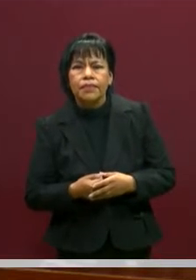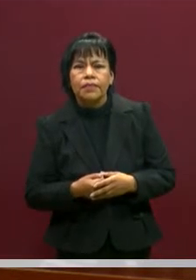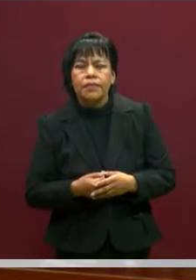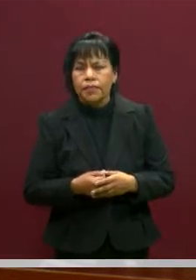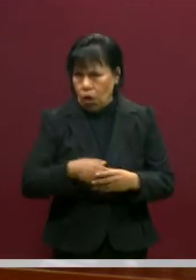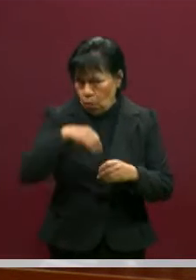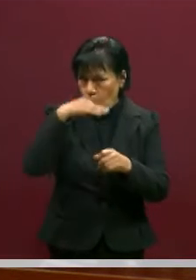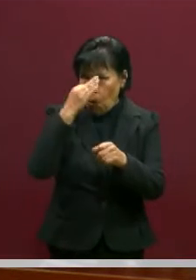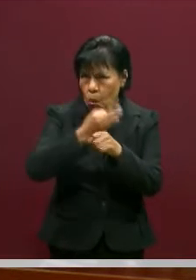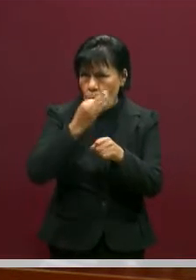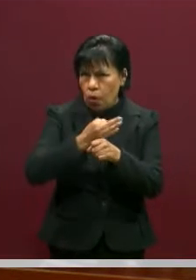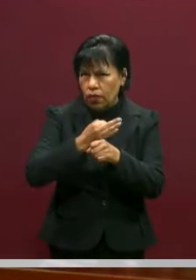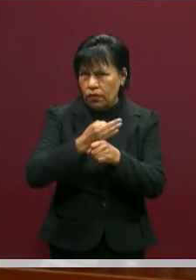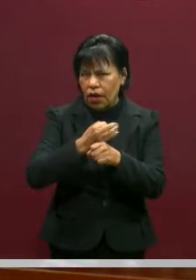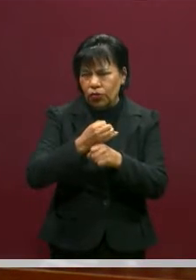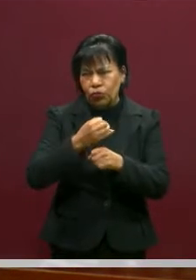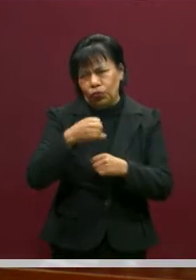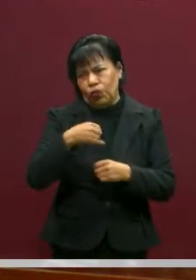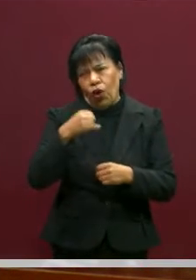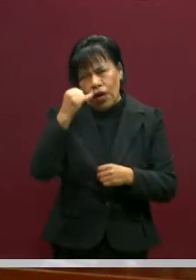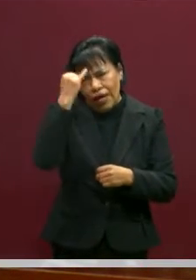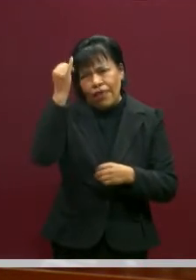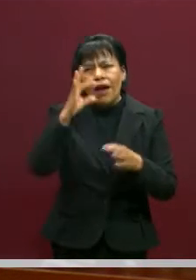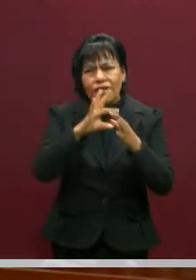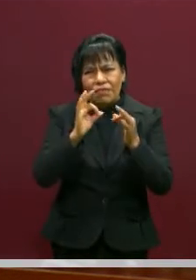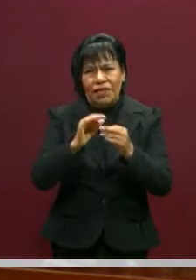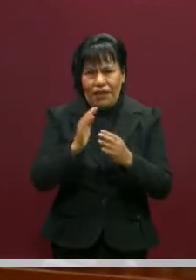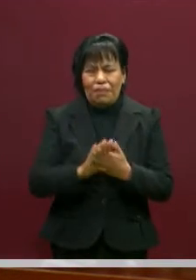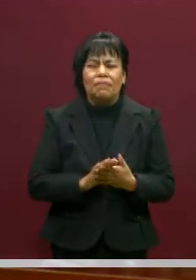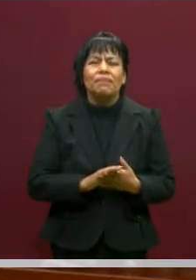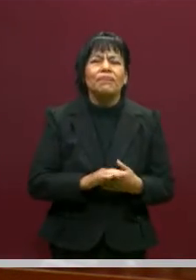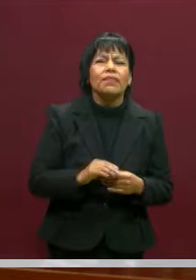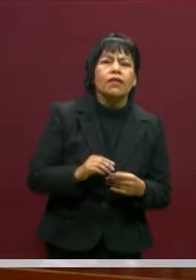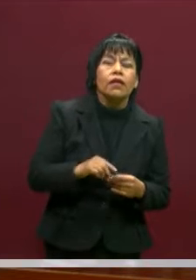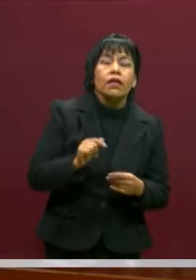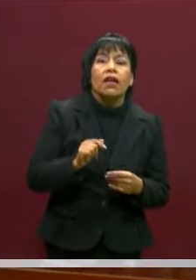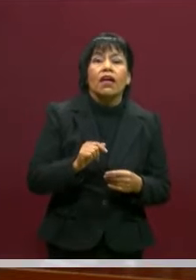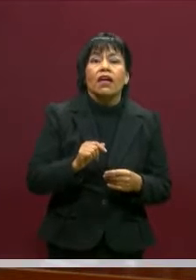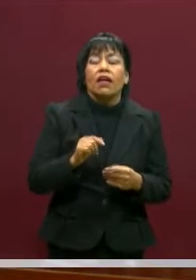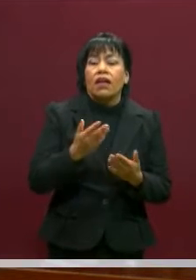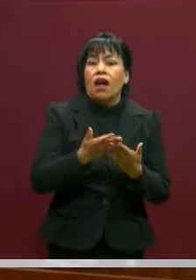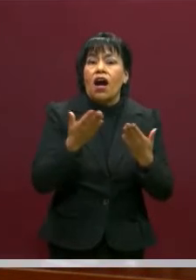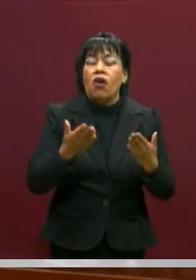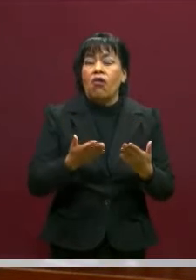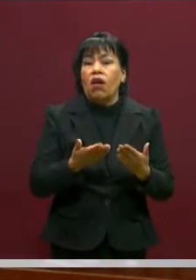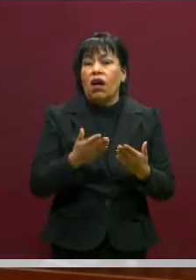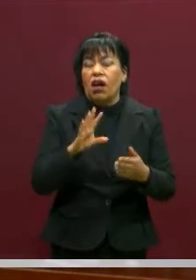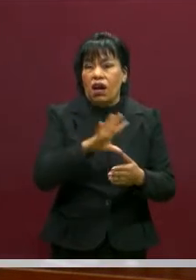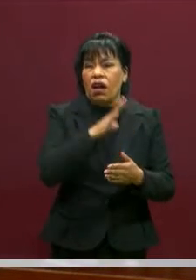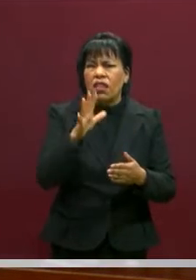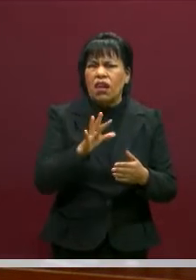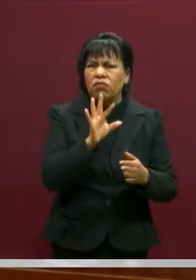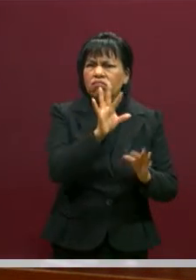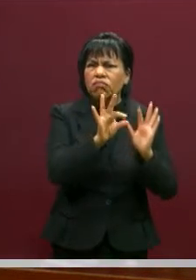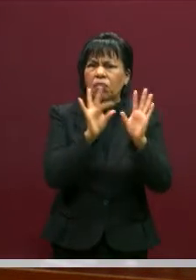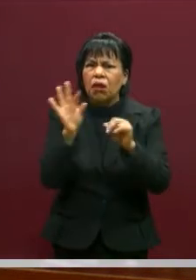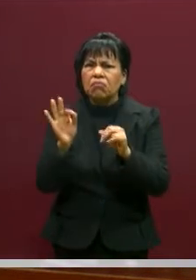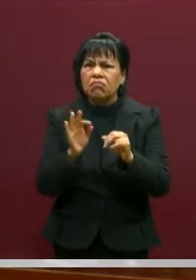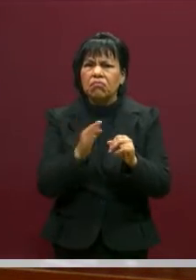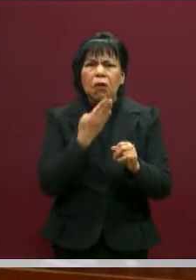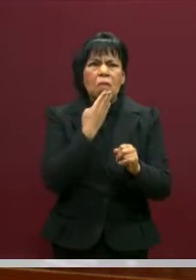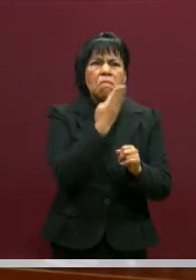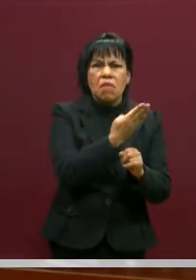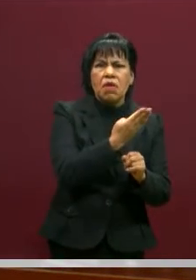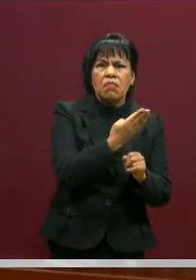Ahorita vuelvo a idea tan maravillosa. Y que generalmente es una elección entre lo bueno y lo malo.